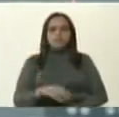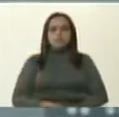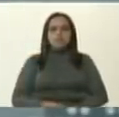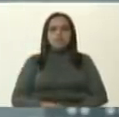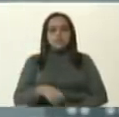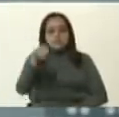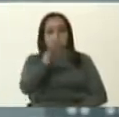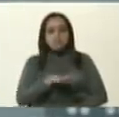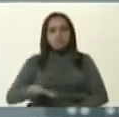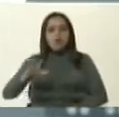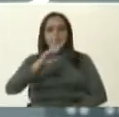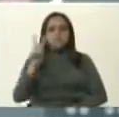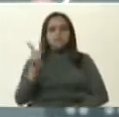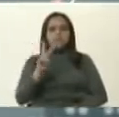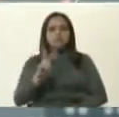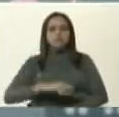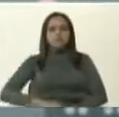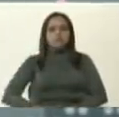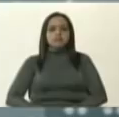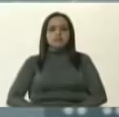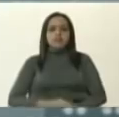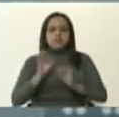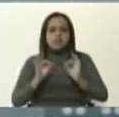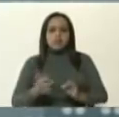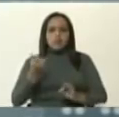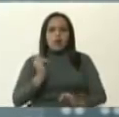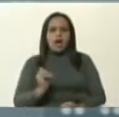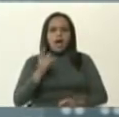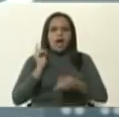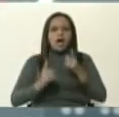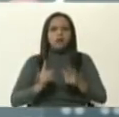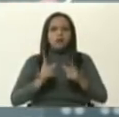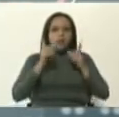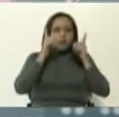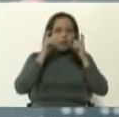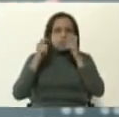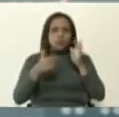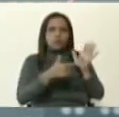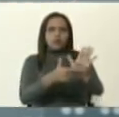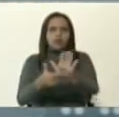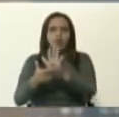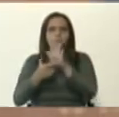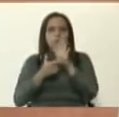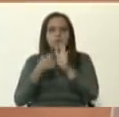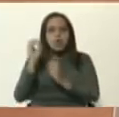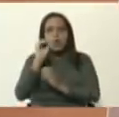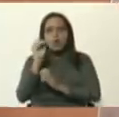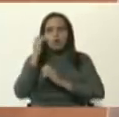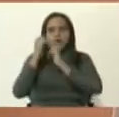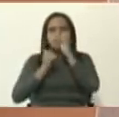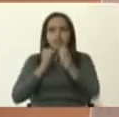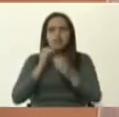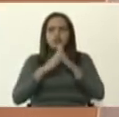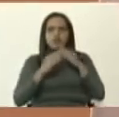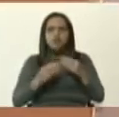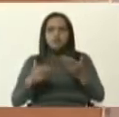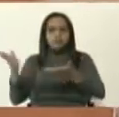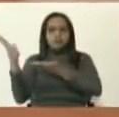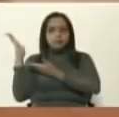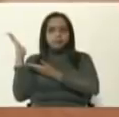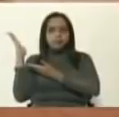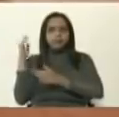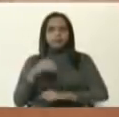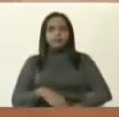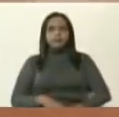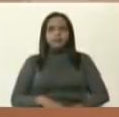territorio nacional. Ustedes seguros tienen imágenes que muestran, bueno, toda la misión desplegada